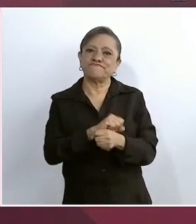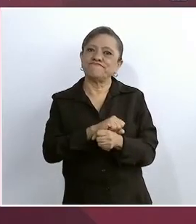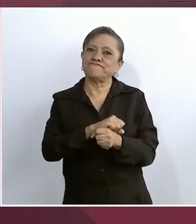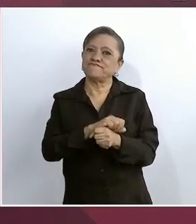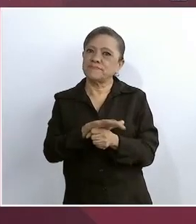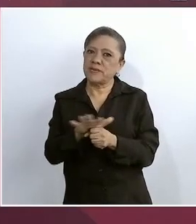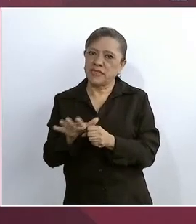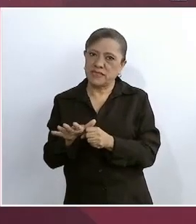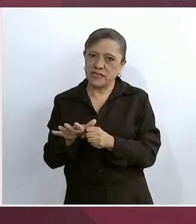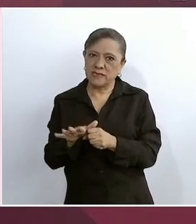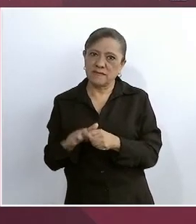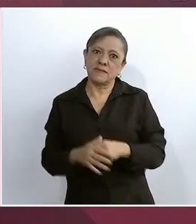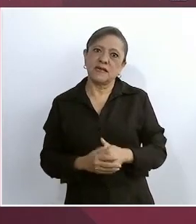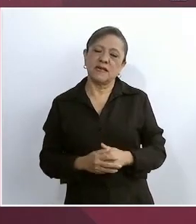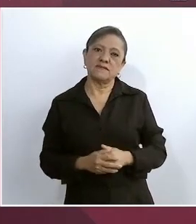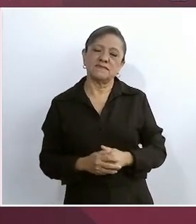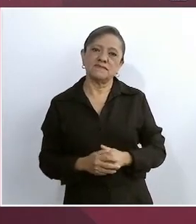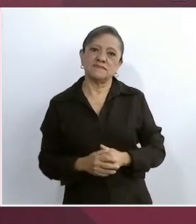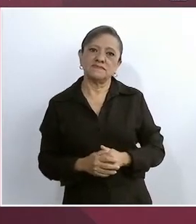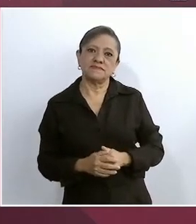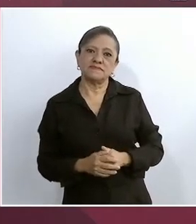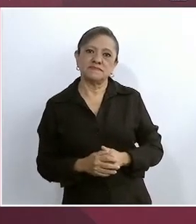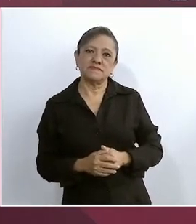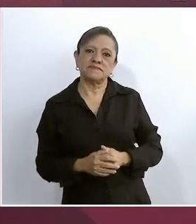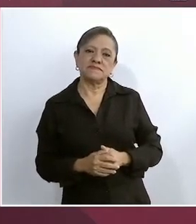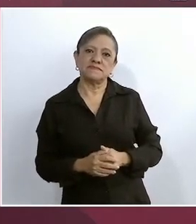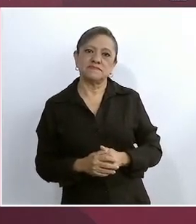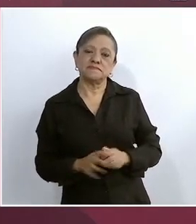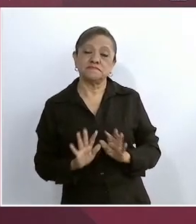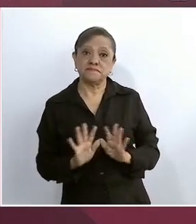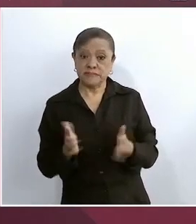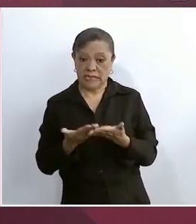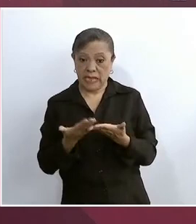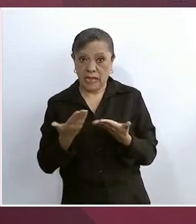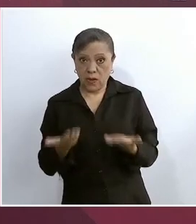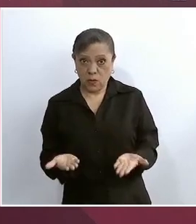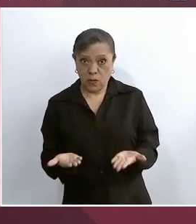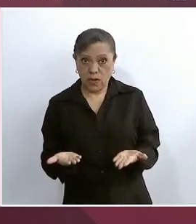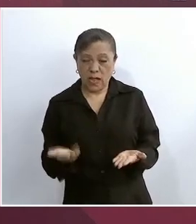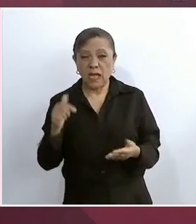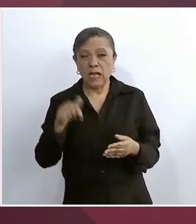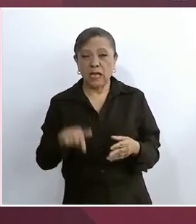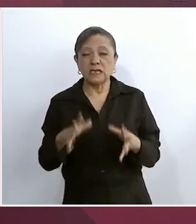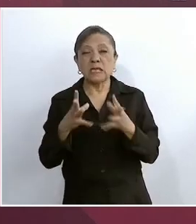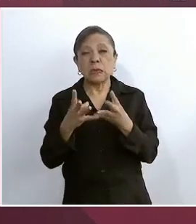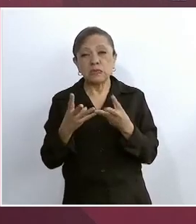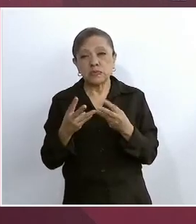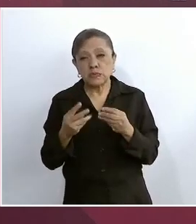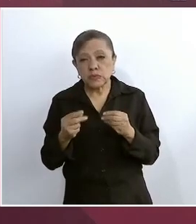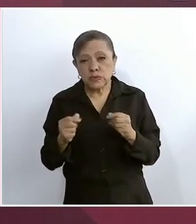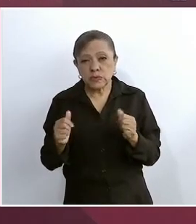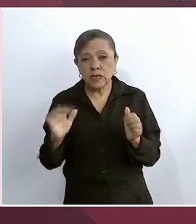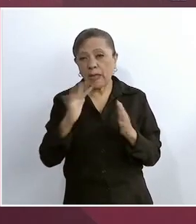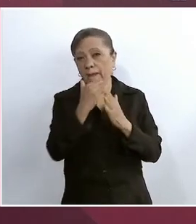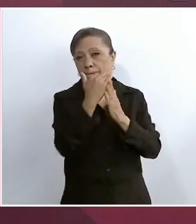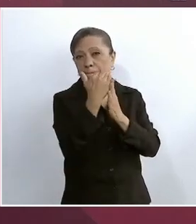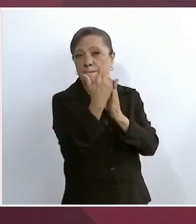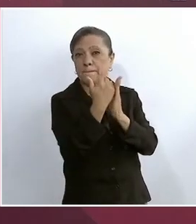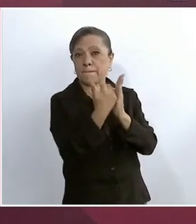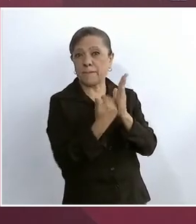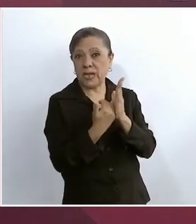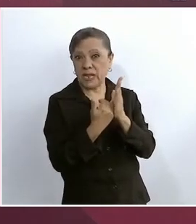y ahora que ya han bajado los